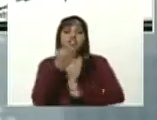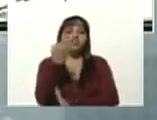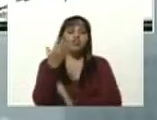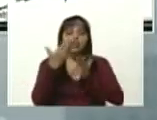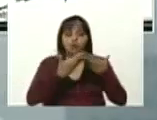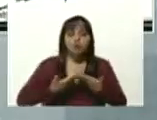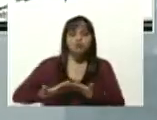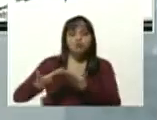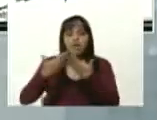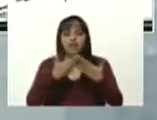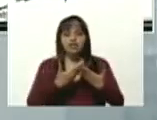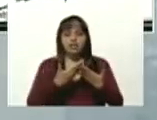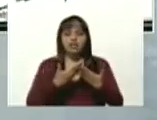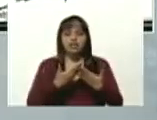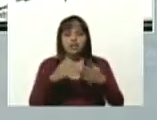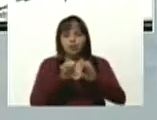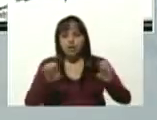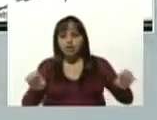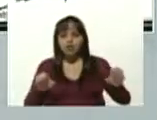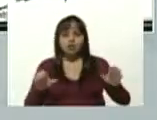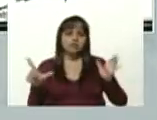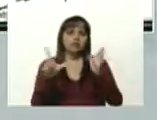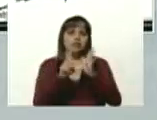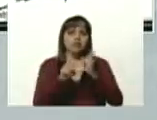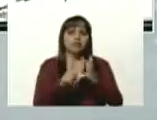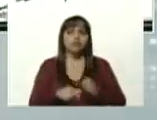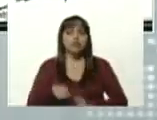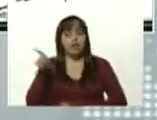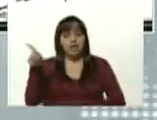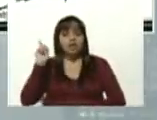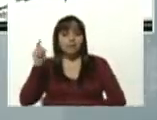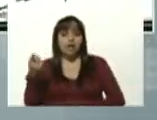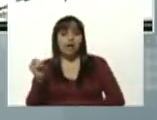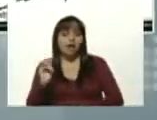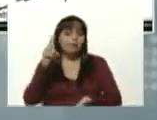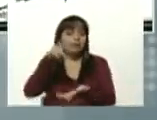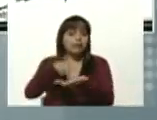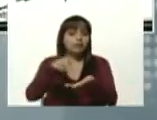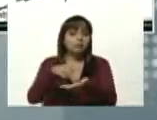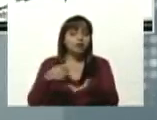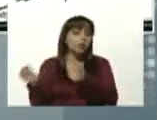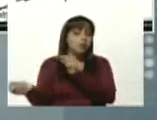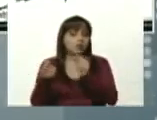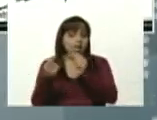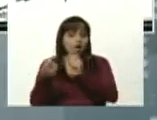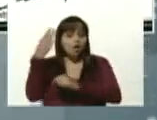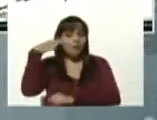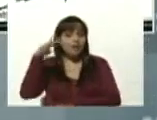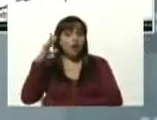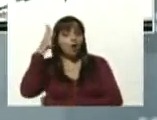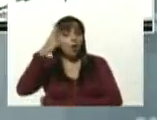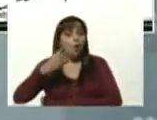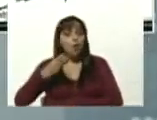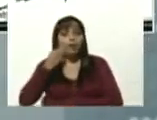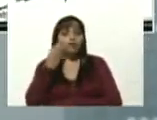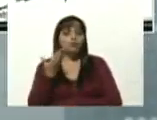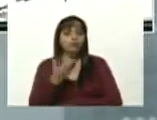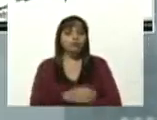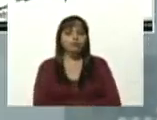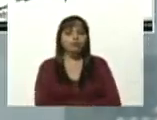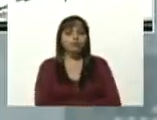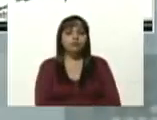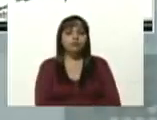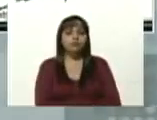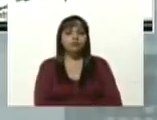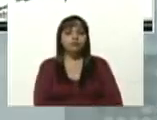Media hasta hace poco es delegada plenipotenciaria en los diálogos de México la juventud más joven en la